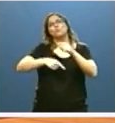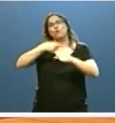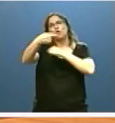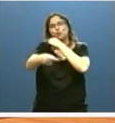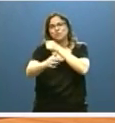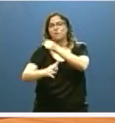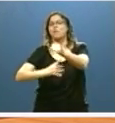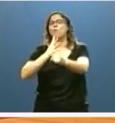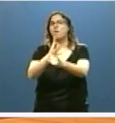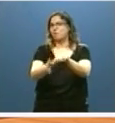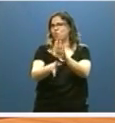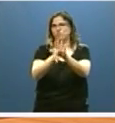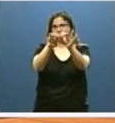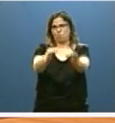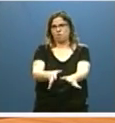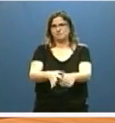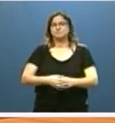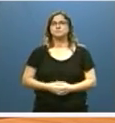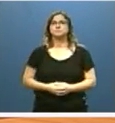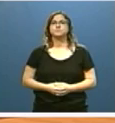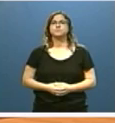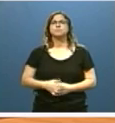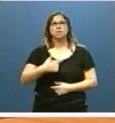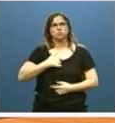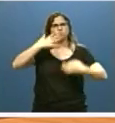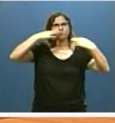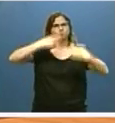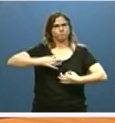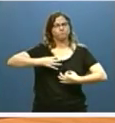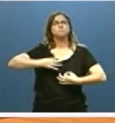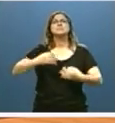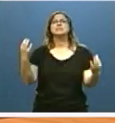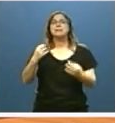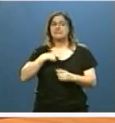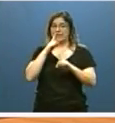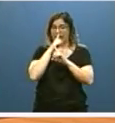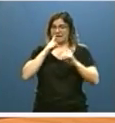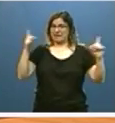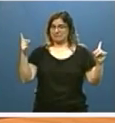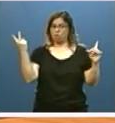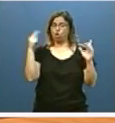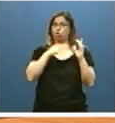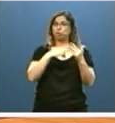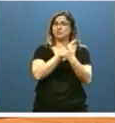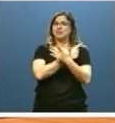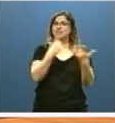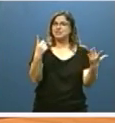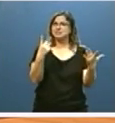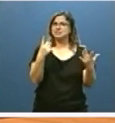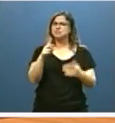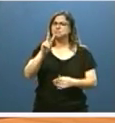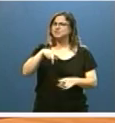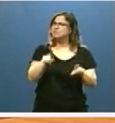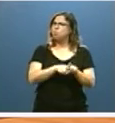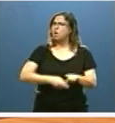de la presente legislatura autonómica. Creo, en efecto, que este año 2016 va a